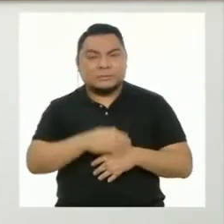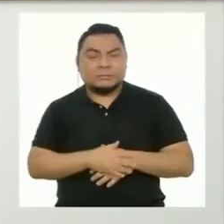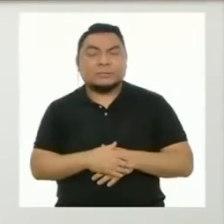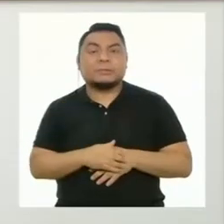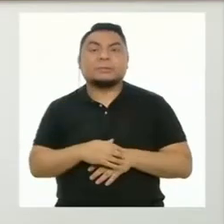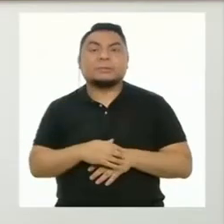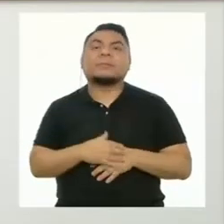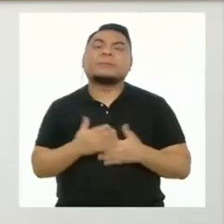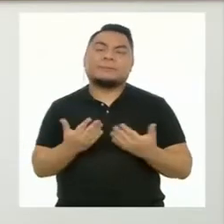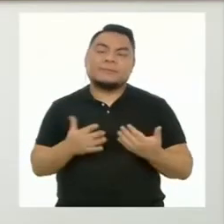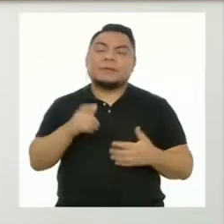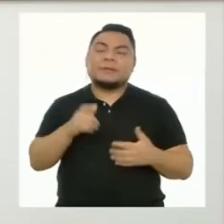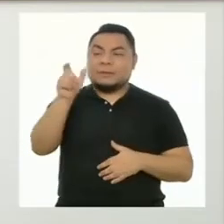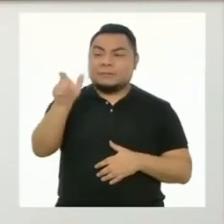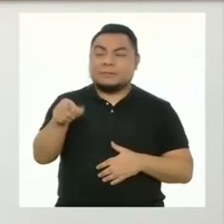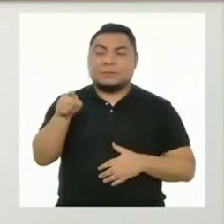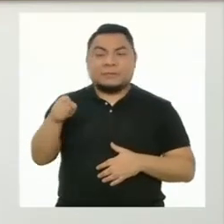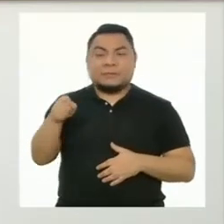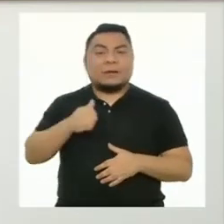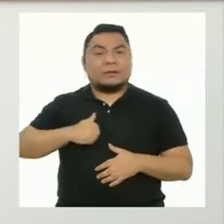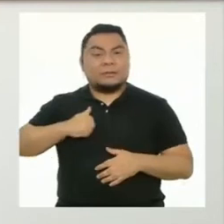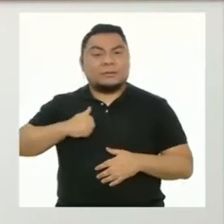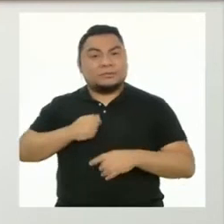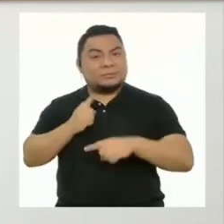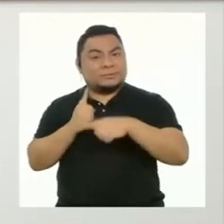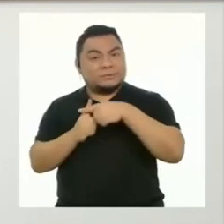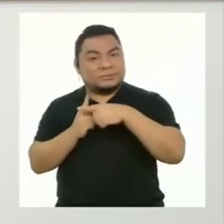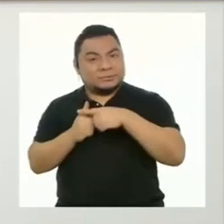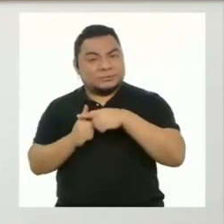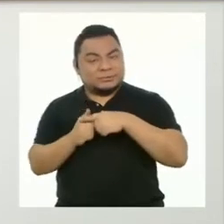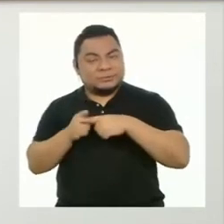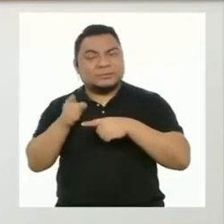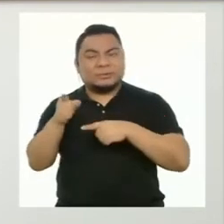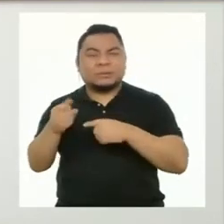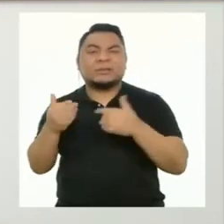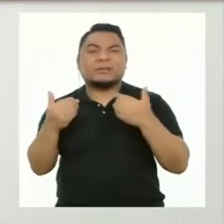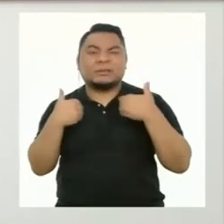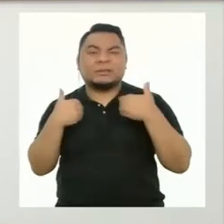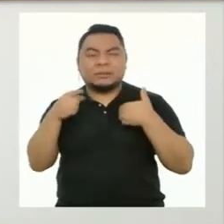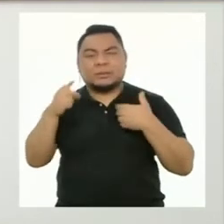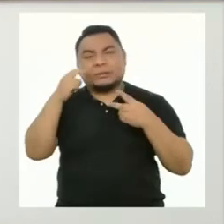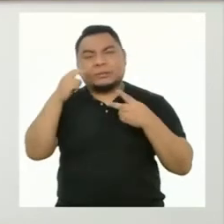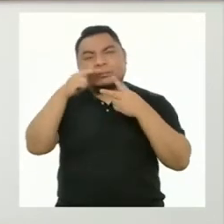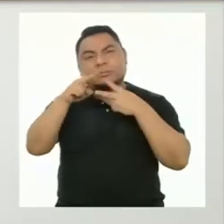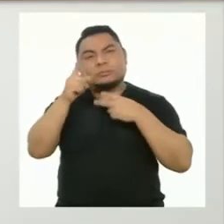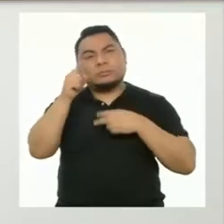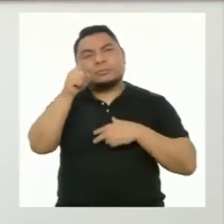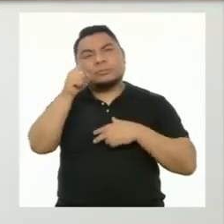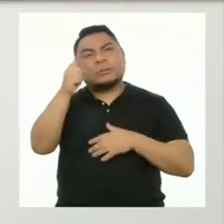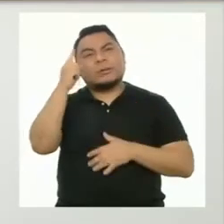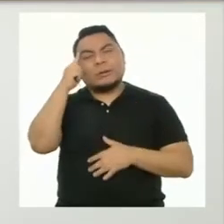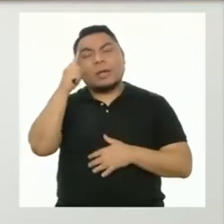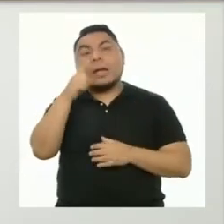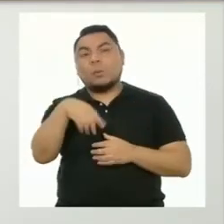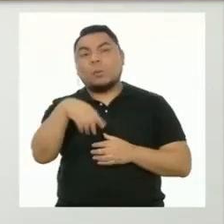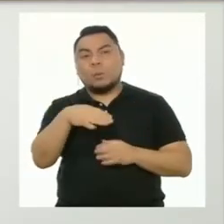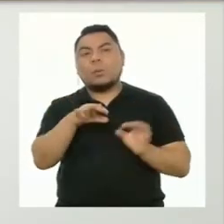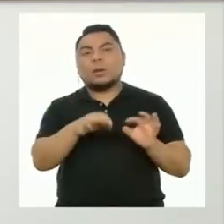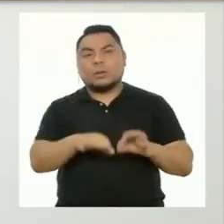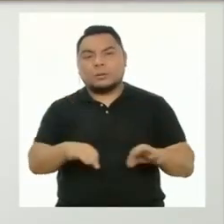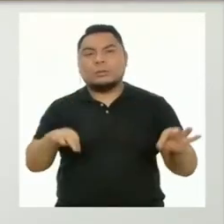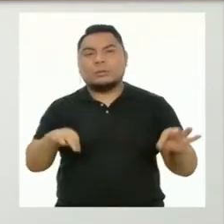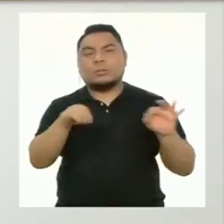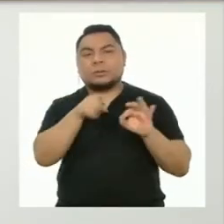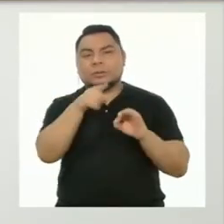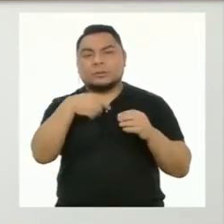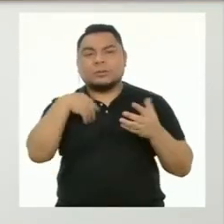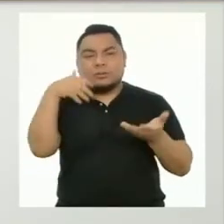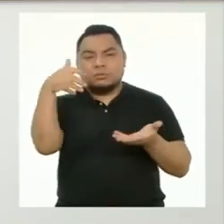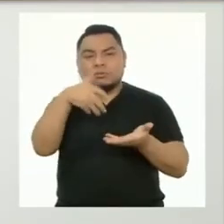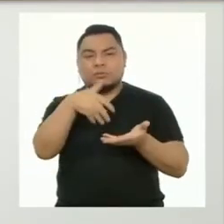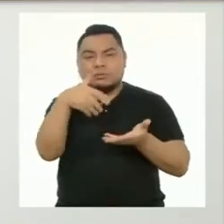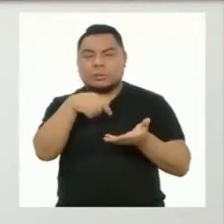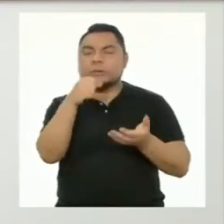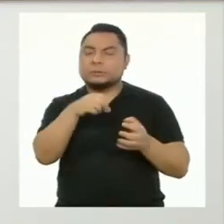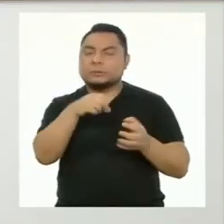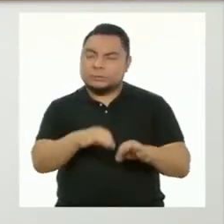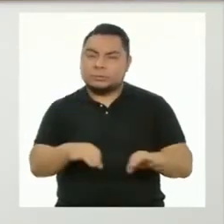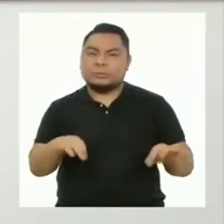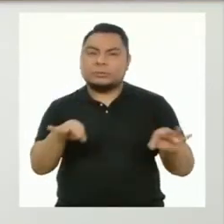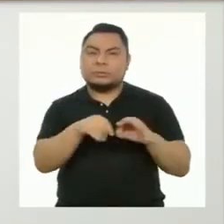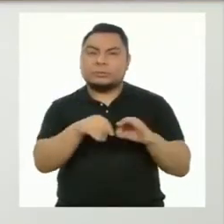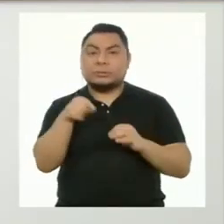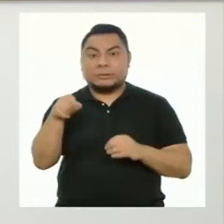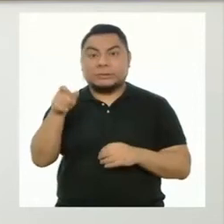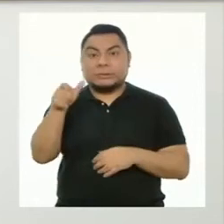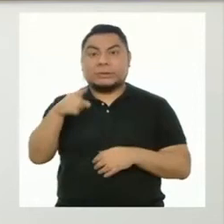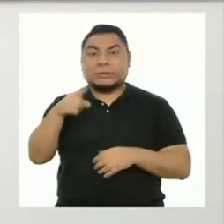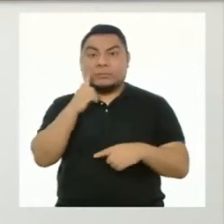Una persona con actitud positiva es la que tiene una visión de la relevancia que tiene el estudio. Lo ve